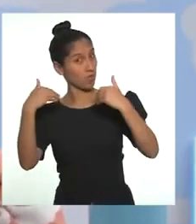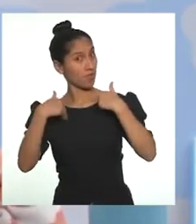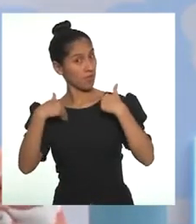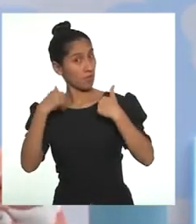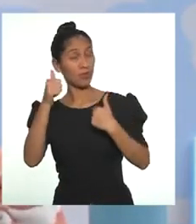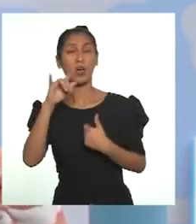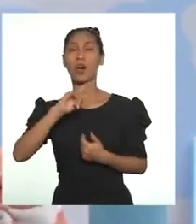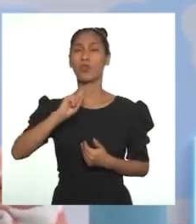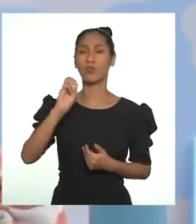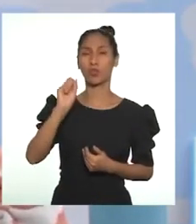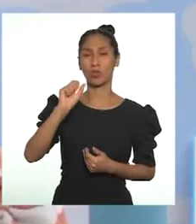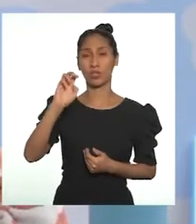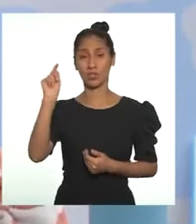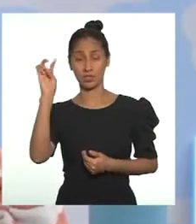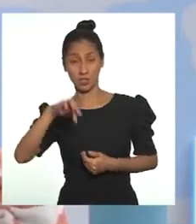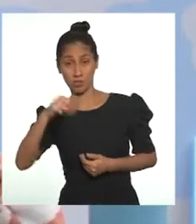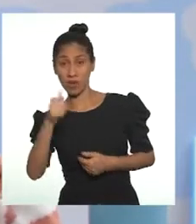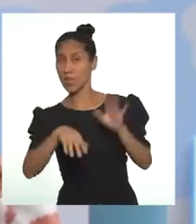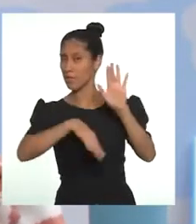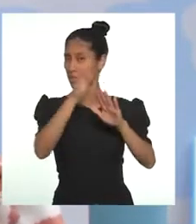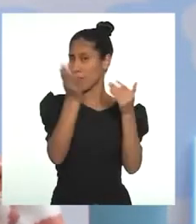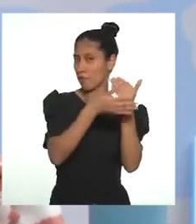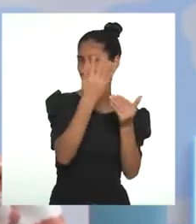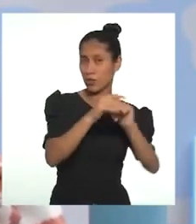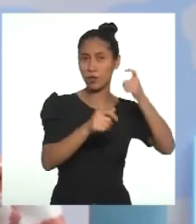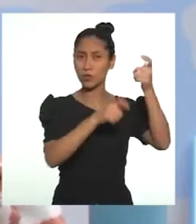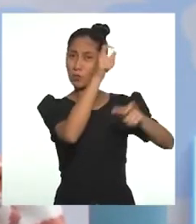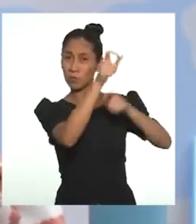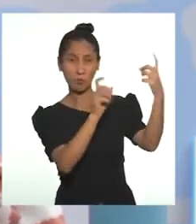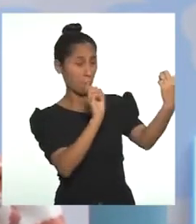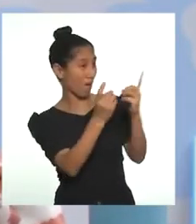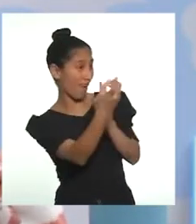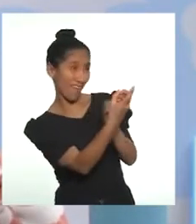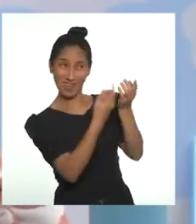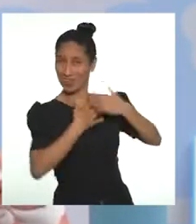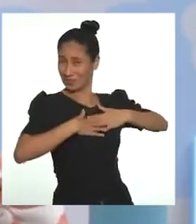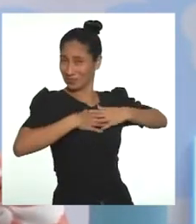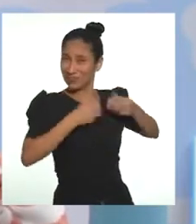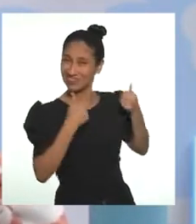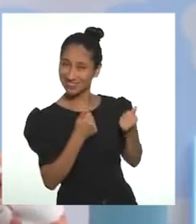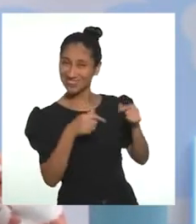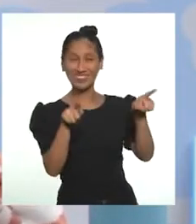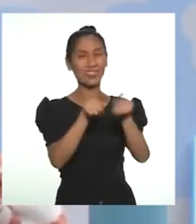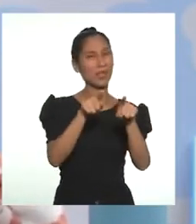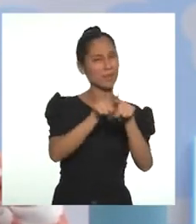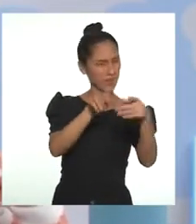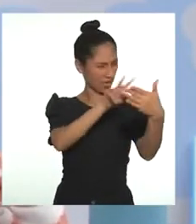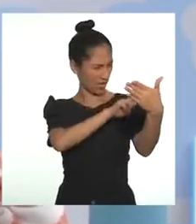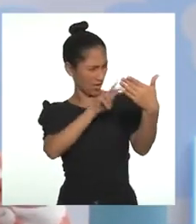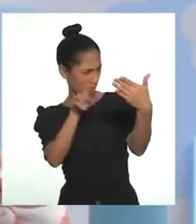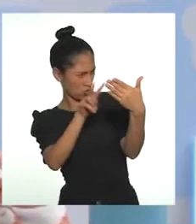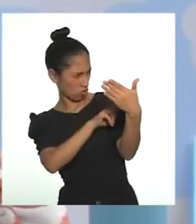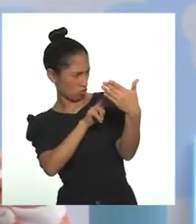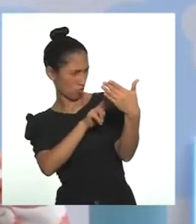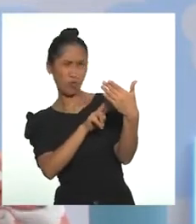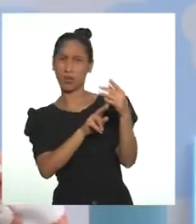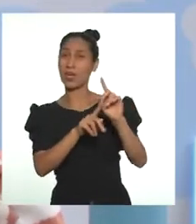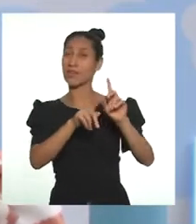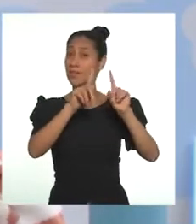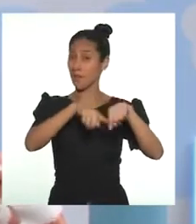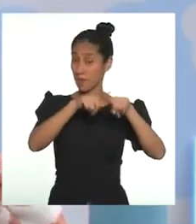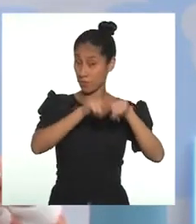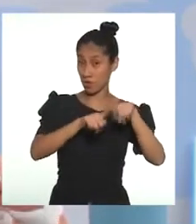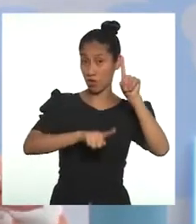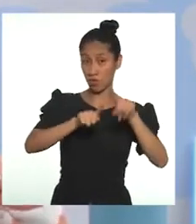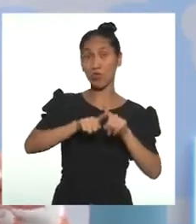es más fácil interactuar con otras personas. Oye, me parecen muy buenas ideas. También he leído que hay niveles de autoestima.